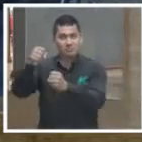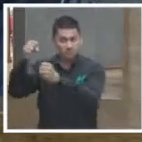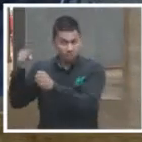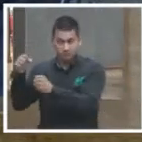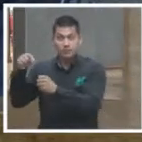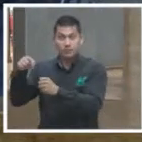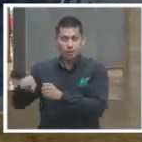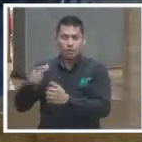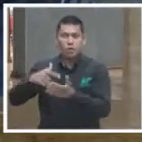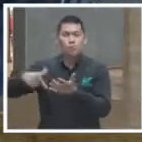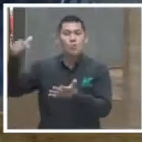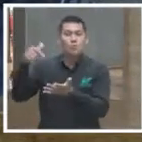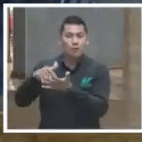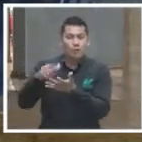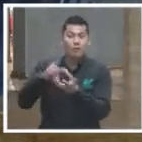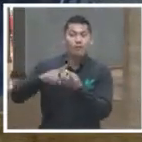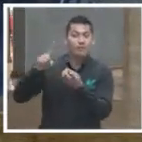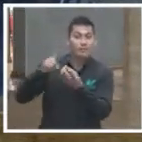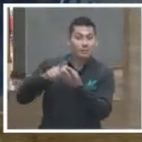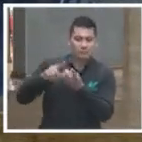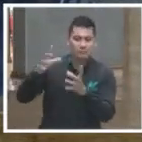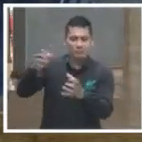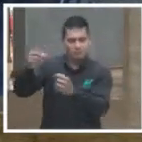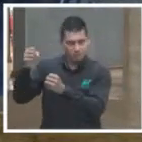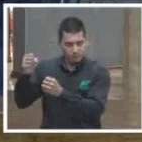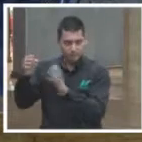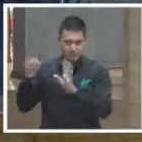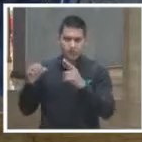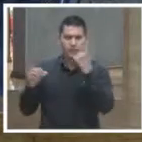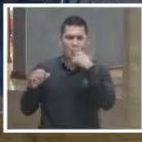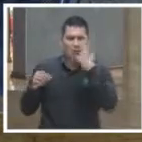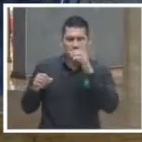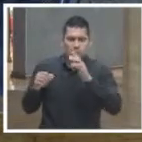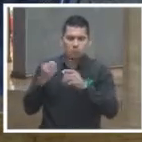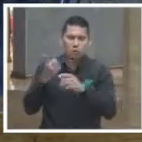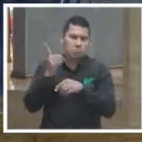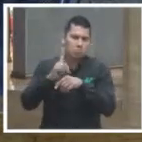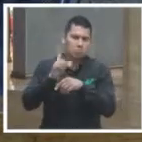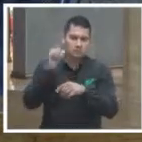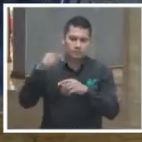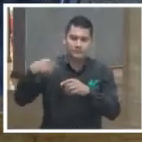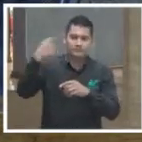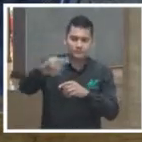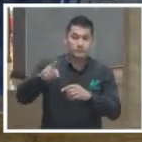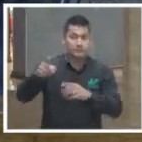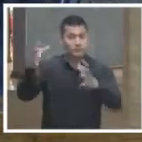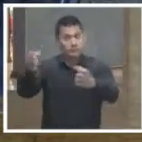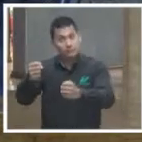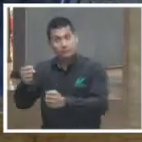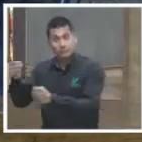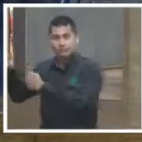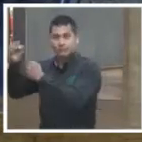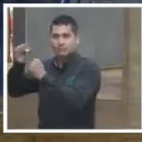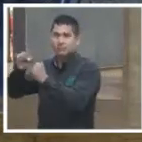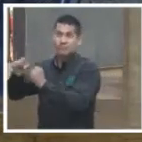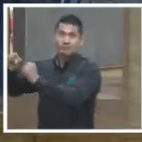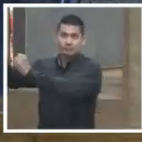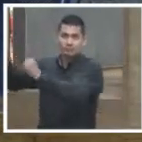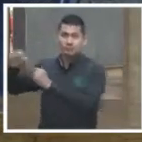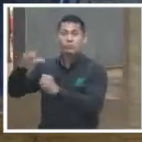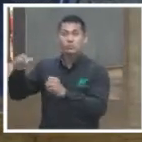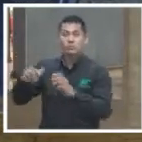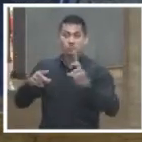capturaron en un lugar, horas o al día siguiente se la llevan y hacen todo un montaje que se transmite